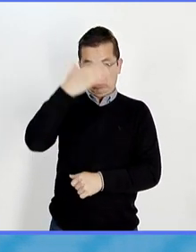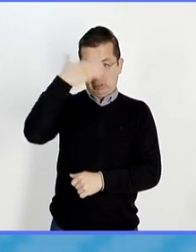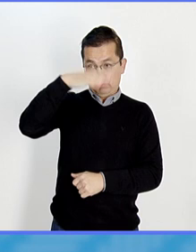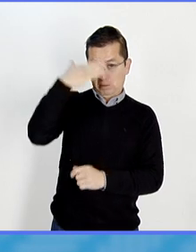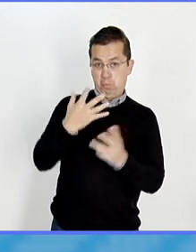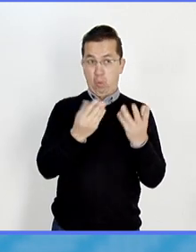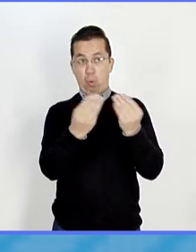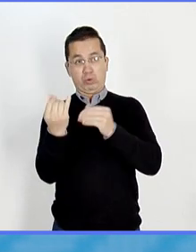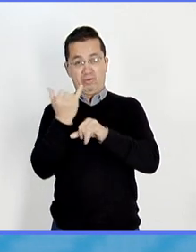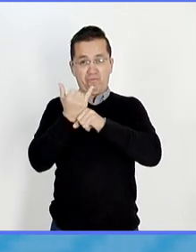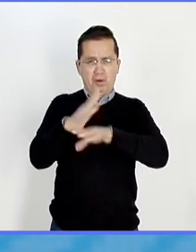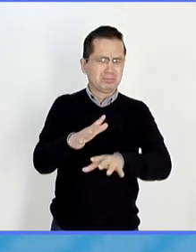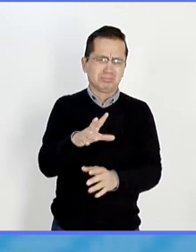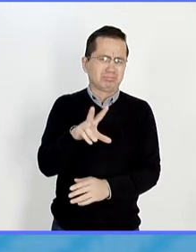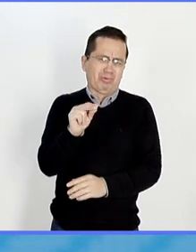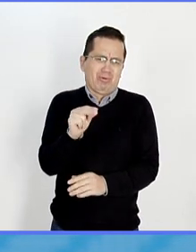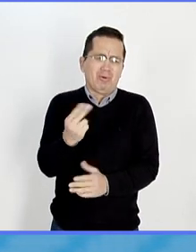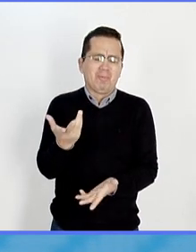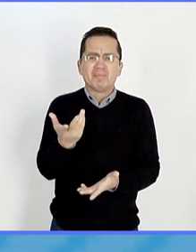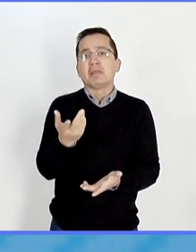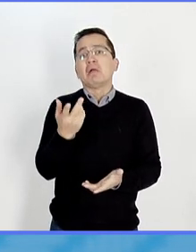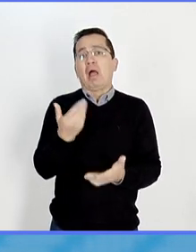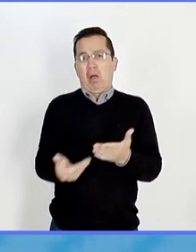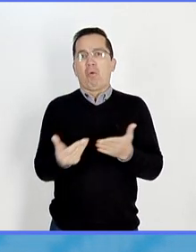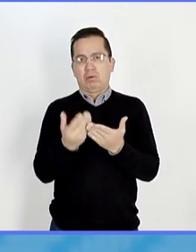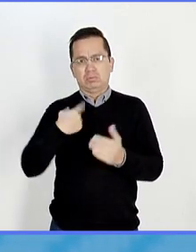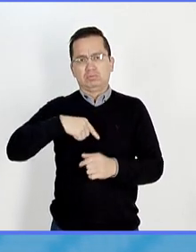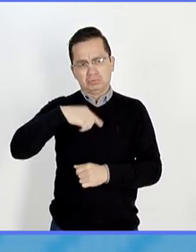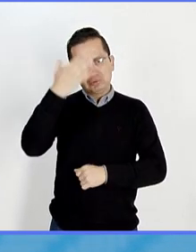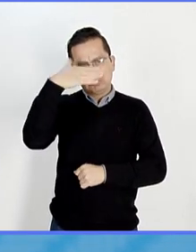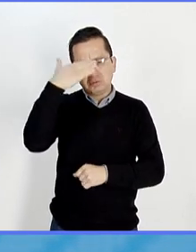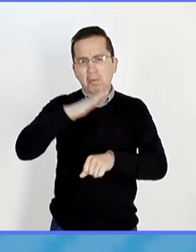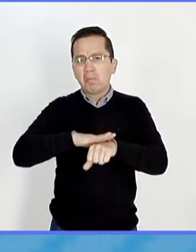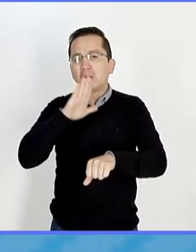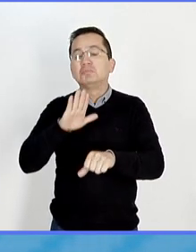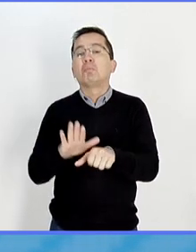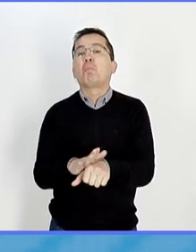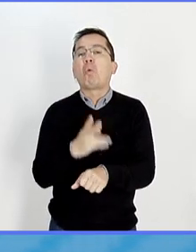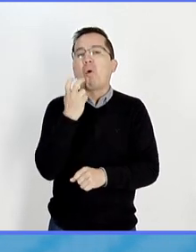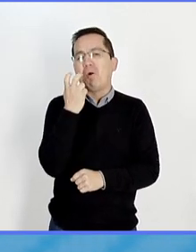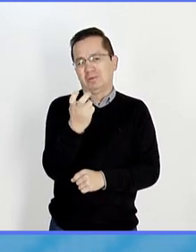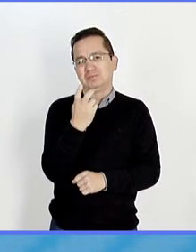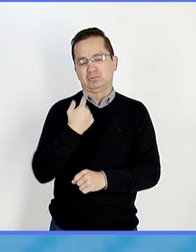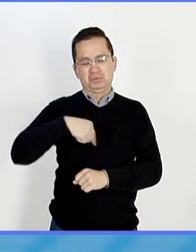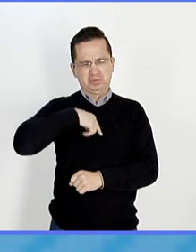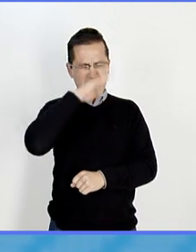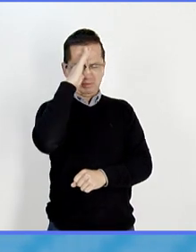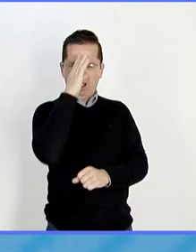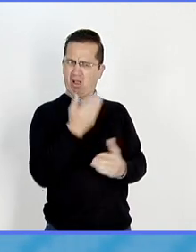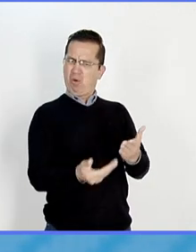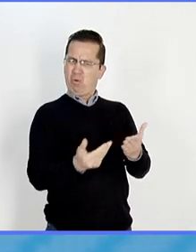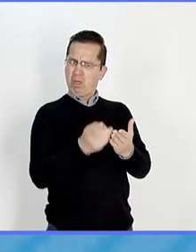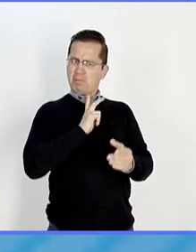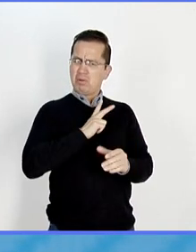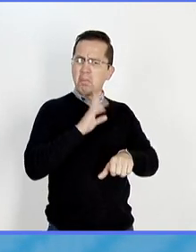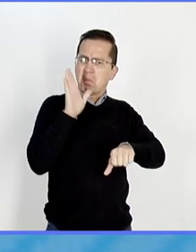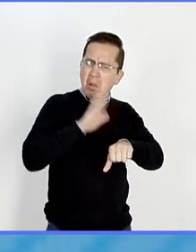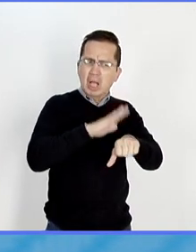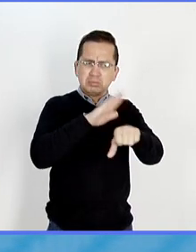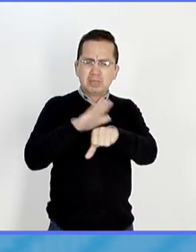está haciendo sentir que hay más virus. Pero la realidad es que la frecuencia y la cantidad de virus que